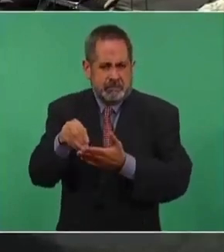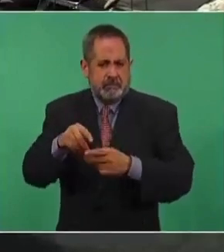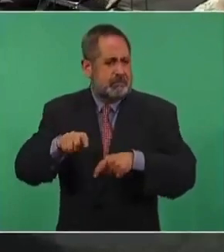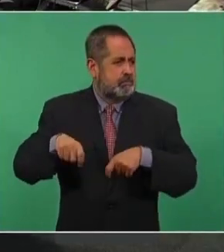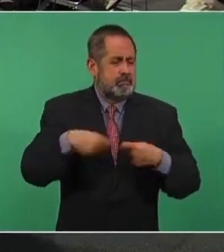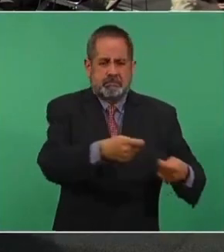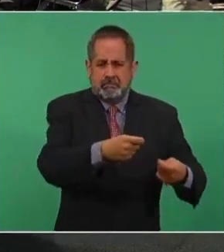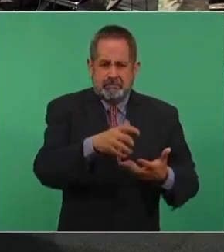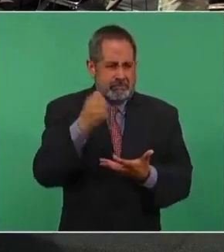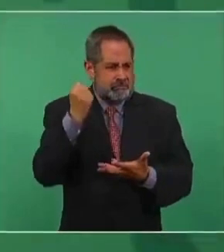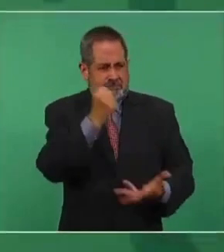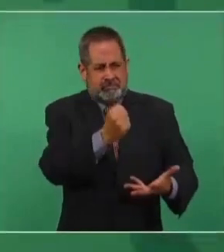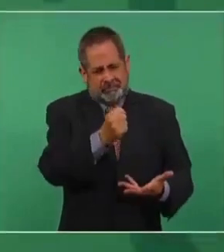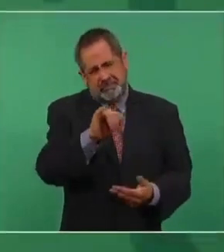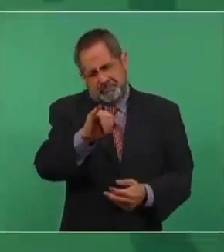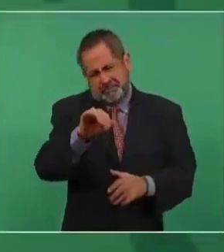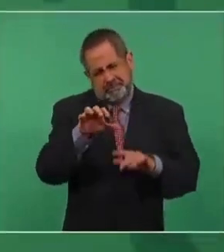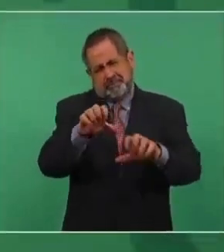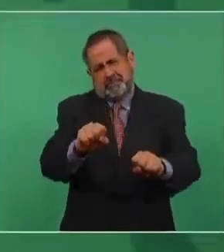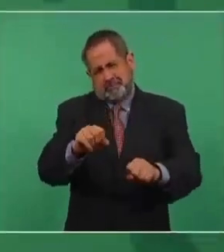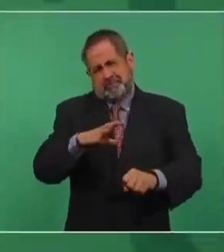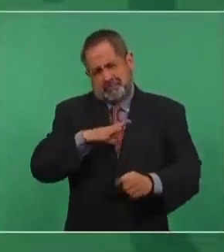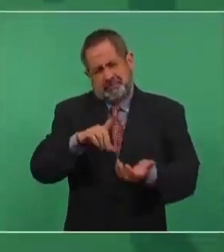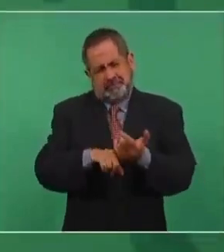¿Cómo no les va a alcanzar?